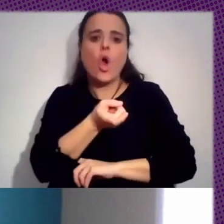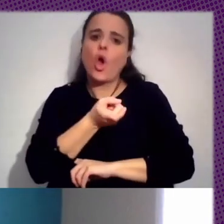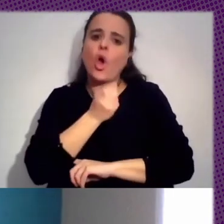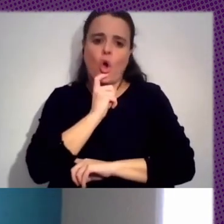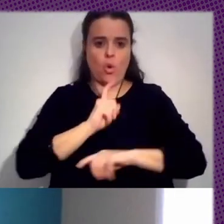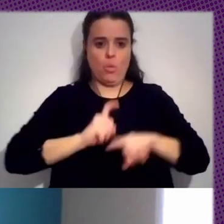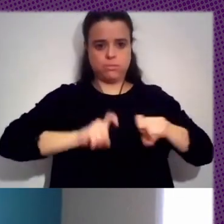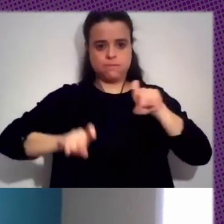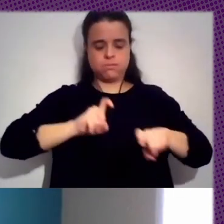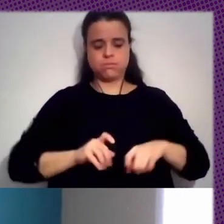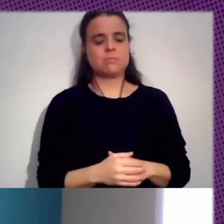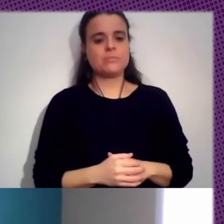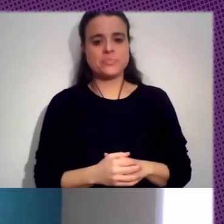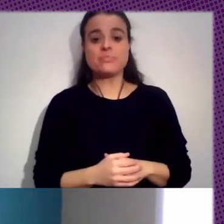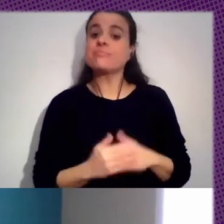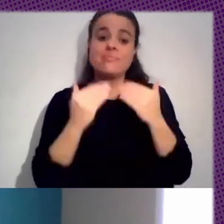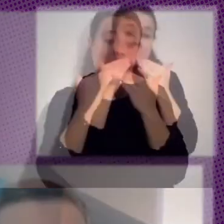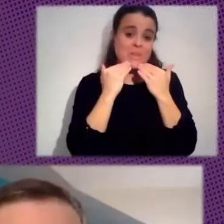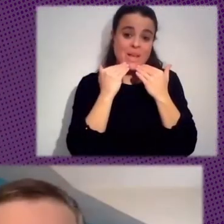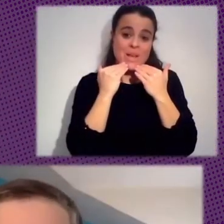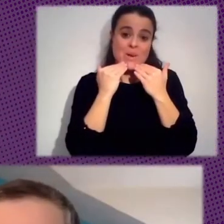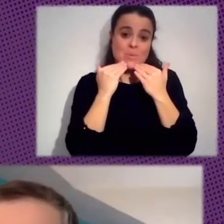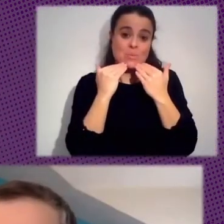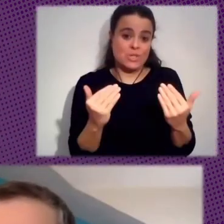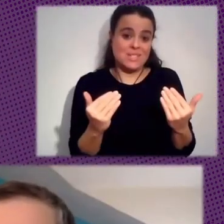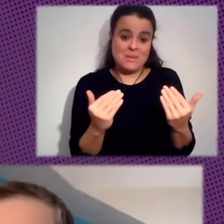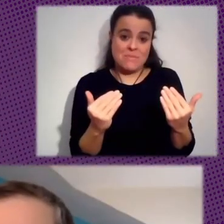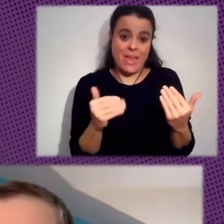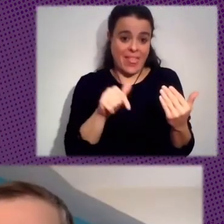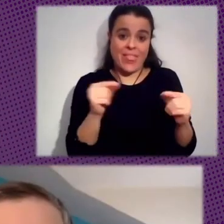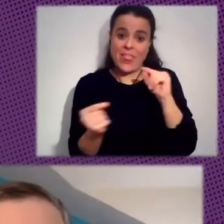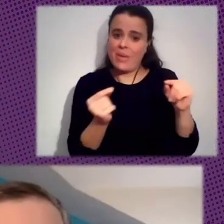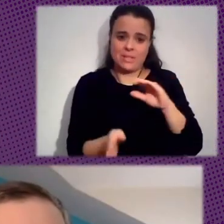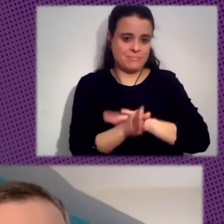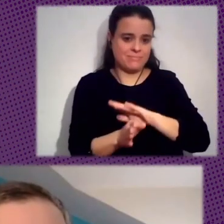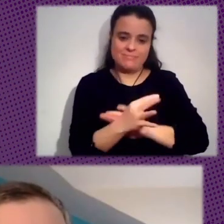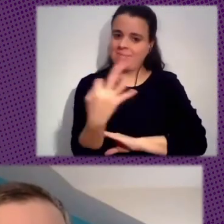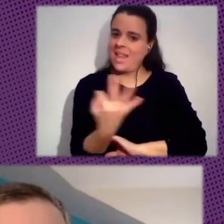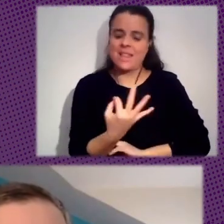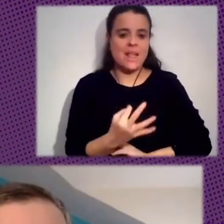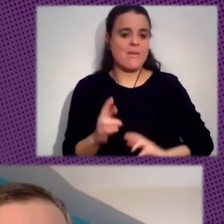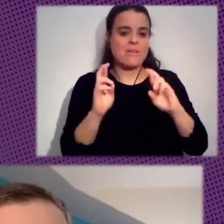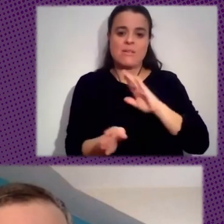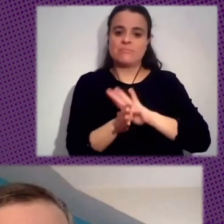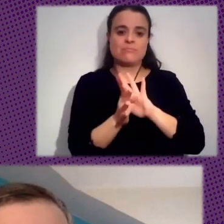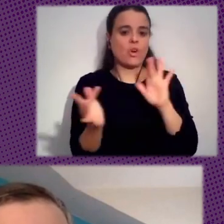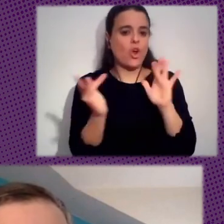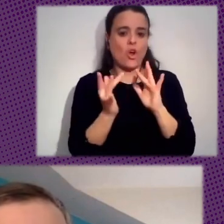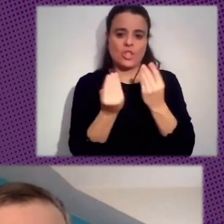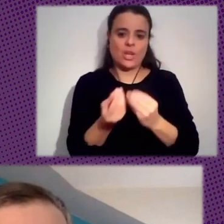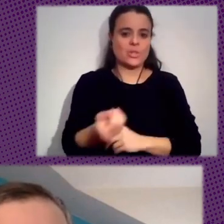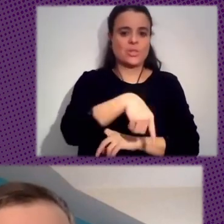Bueno Muchísimas Gracias Como Digo Este Debate Debe Continuar Esperamos Seguir En Contacto Con Todos Ustedes